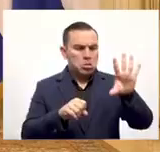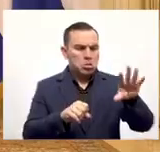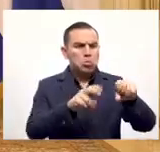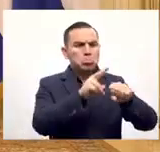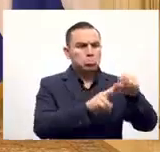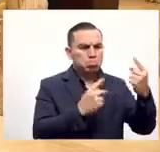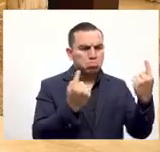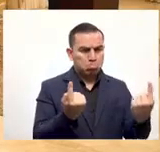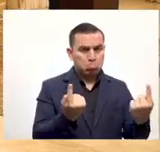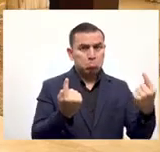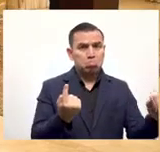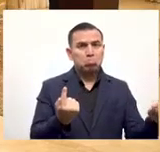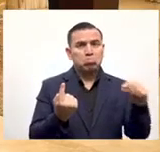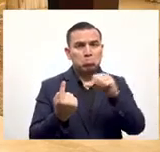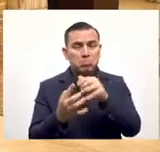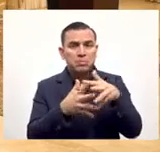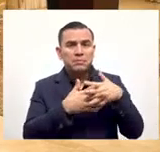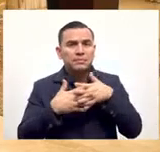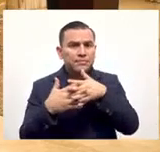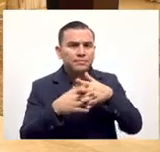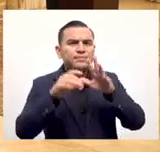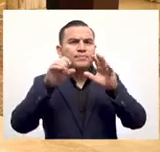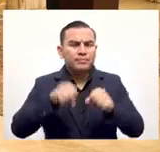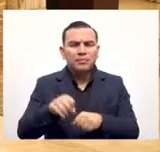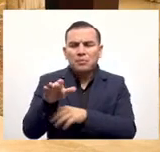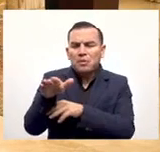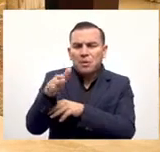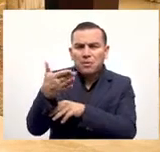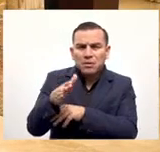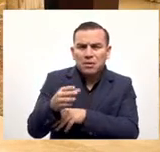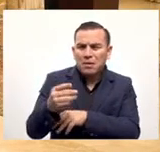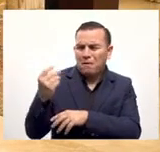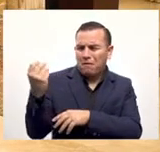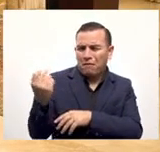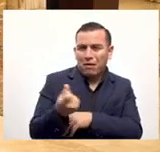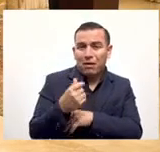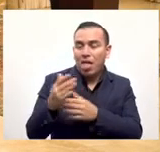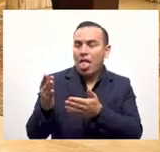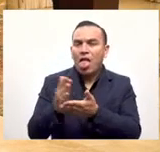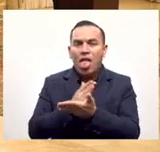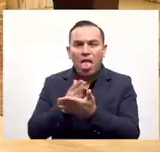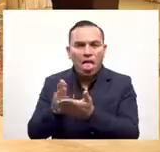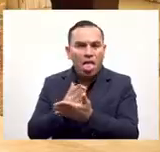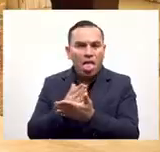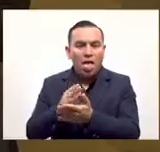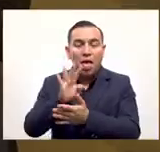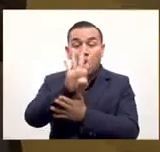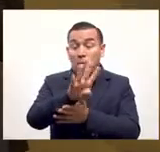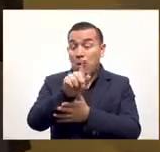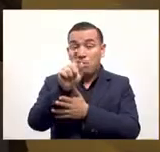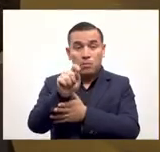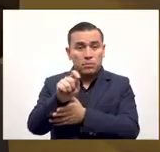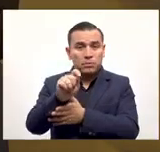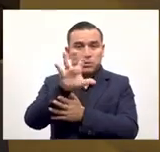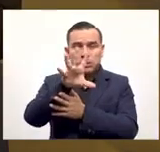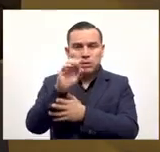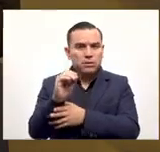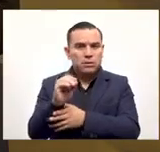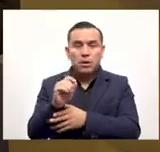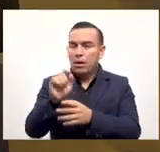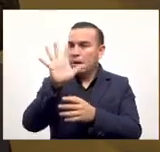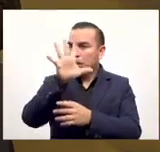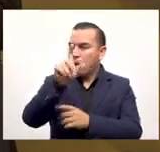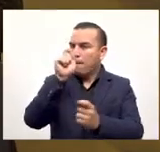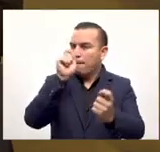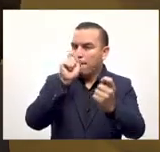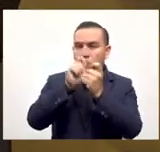una remesa de 5 dólares sin ningún problema y se puede utilizar los 5 dólares inmediatamente y no va a recibir 4.50 va a